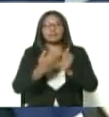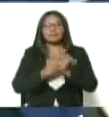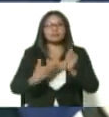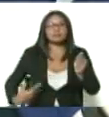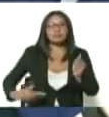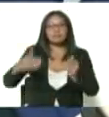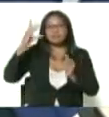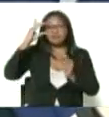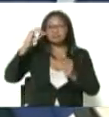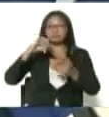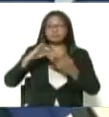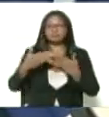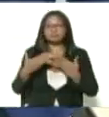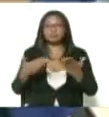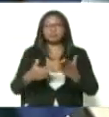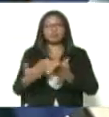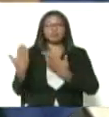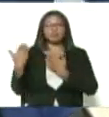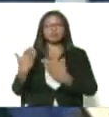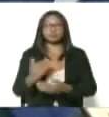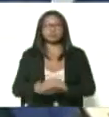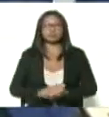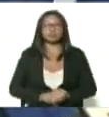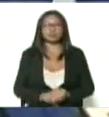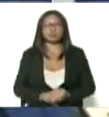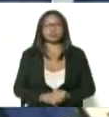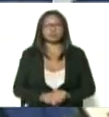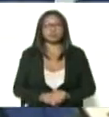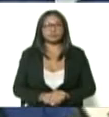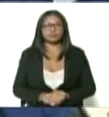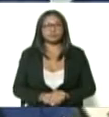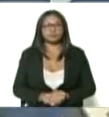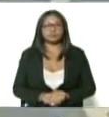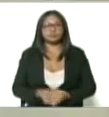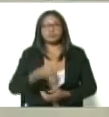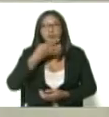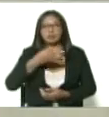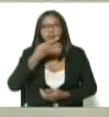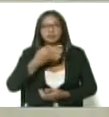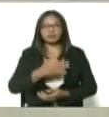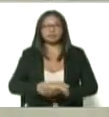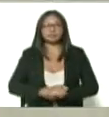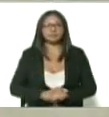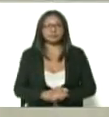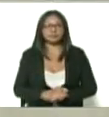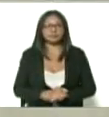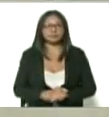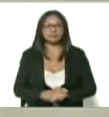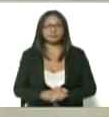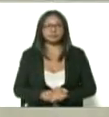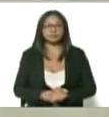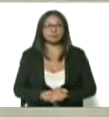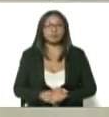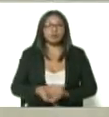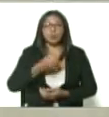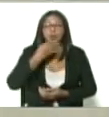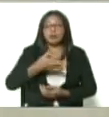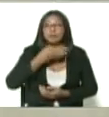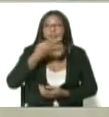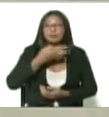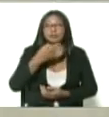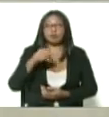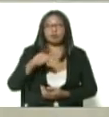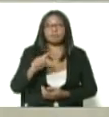Delcy Rodríguez, quien dejamos en el uso de la palabra. Adelante, vicepresidenta. Muy buenas tardes. Muy buenas tardes. Voy,